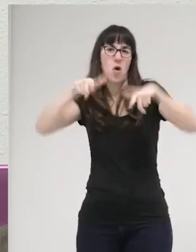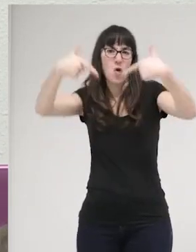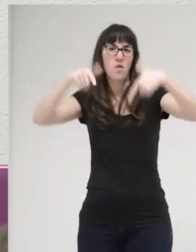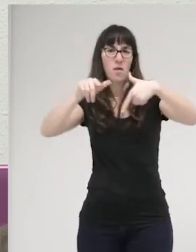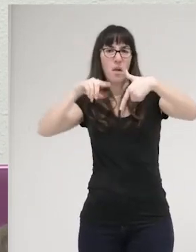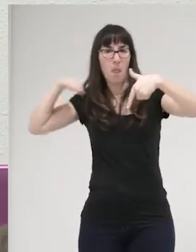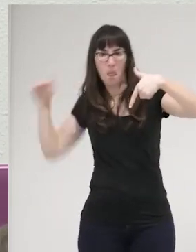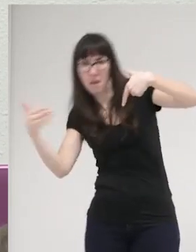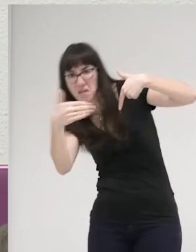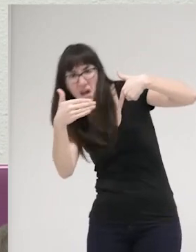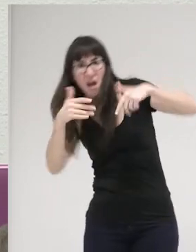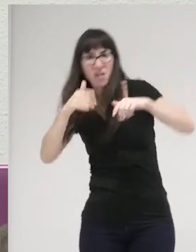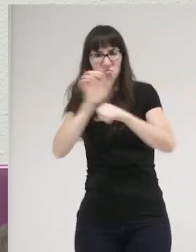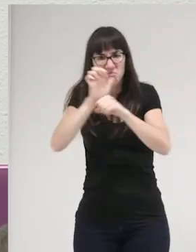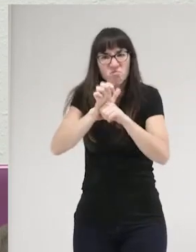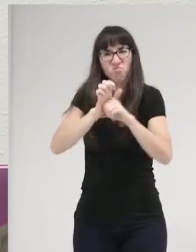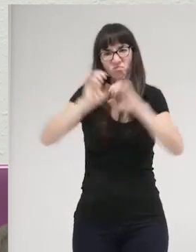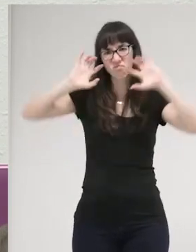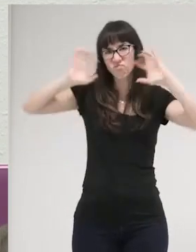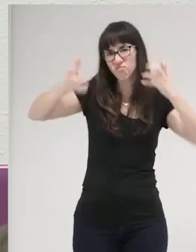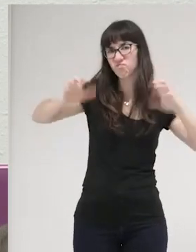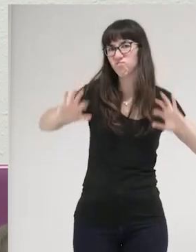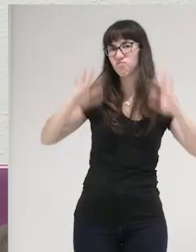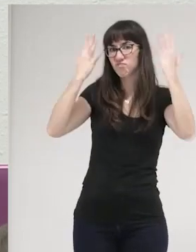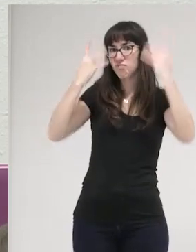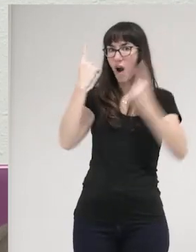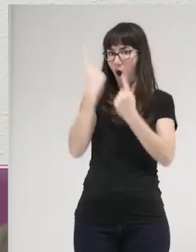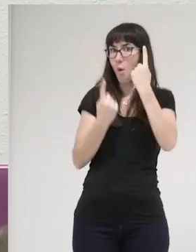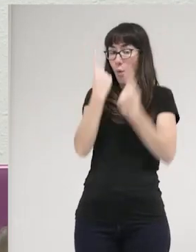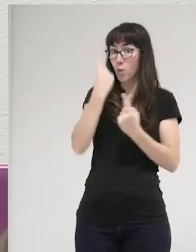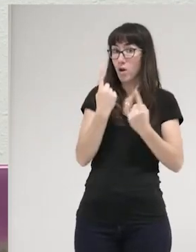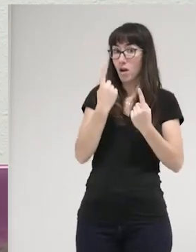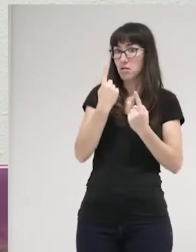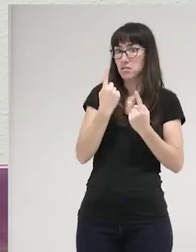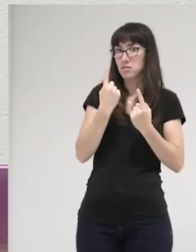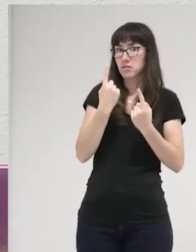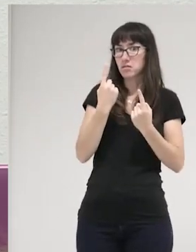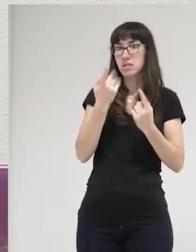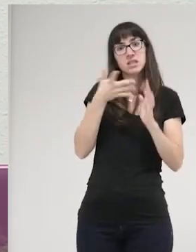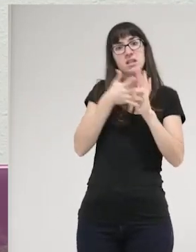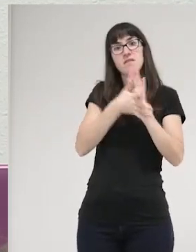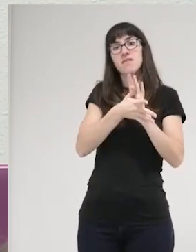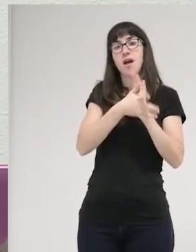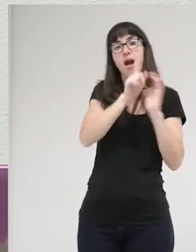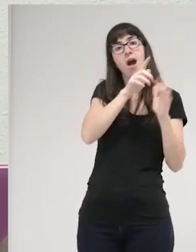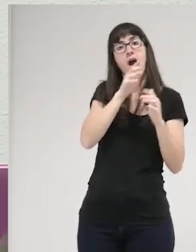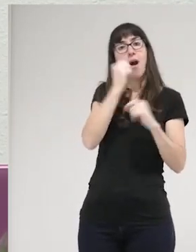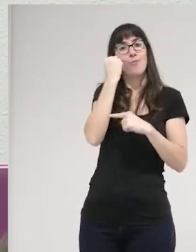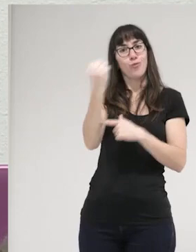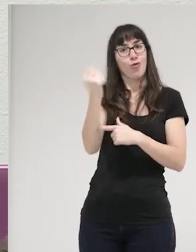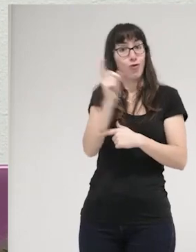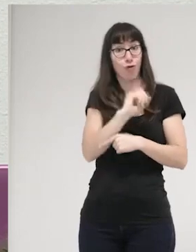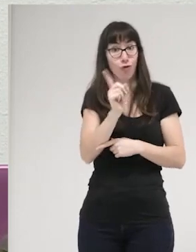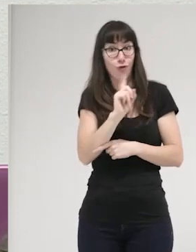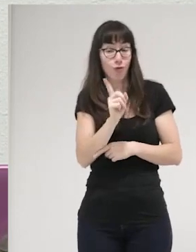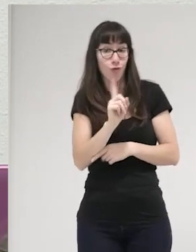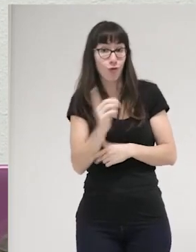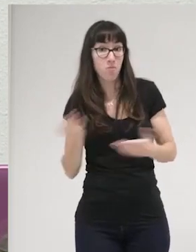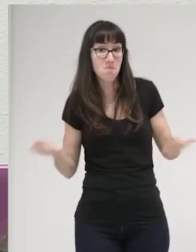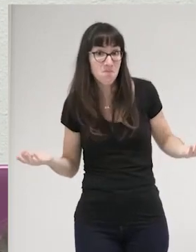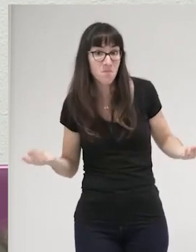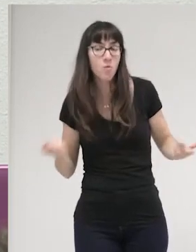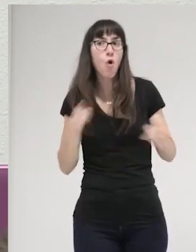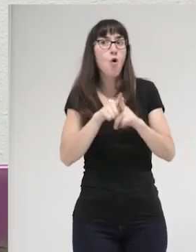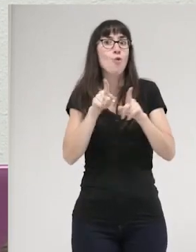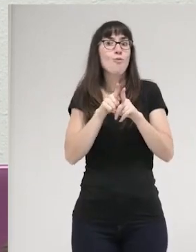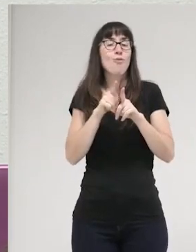esporádicos a lo salvaje pues estas no no no iban a a tener el mismo resultado probablemente en este juicio ¿no? con lo cual es